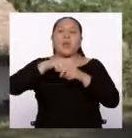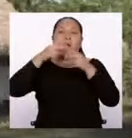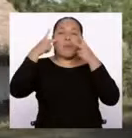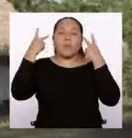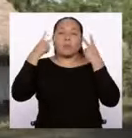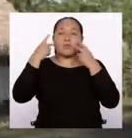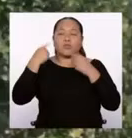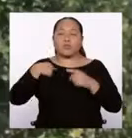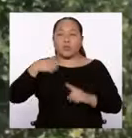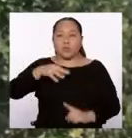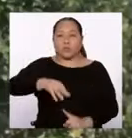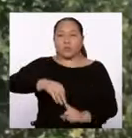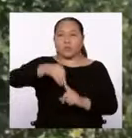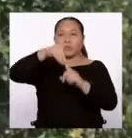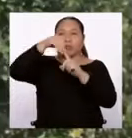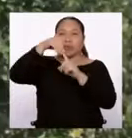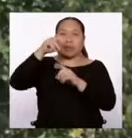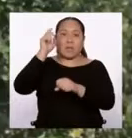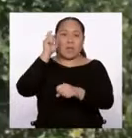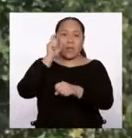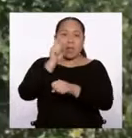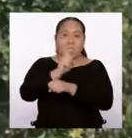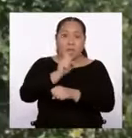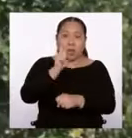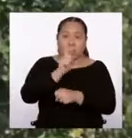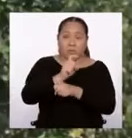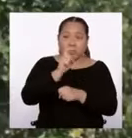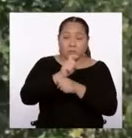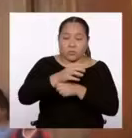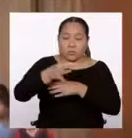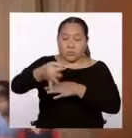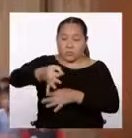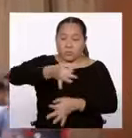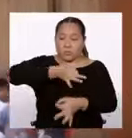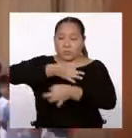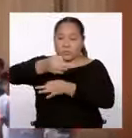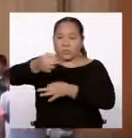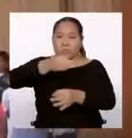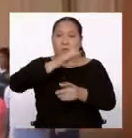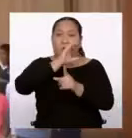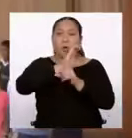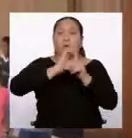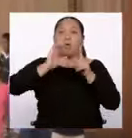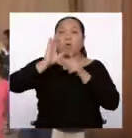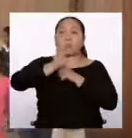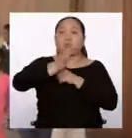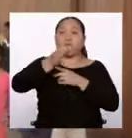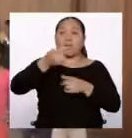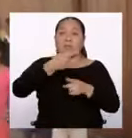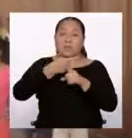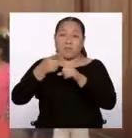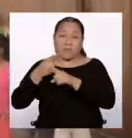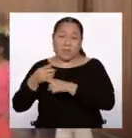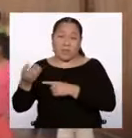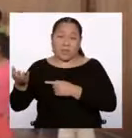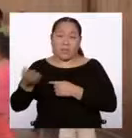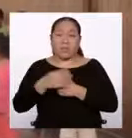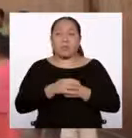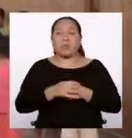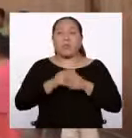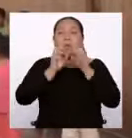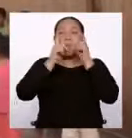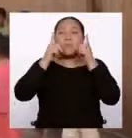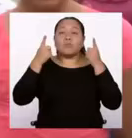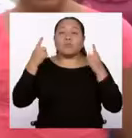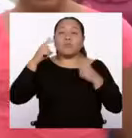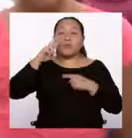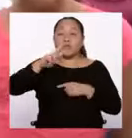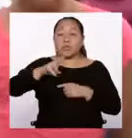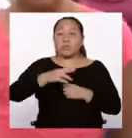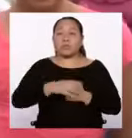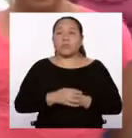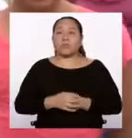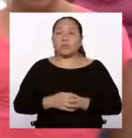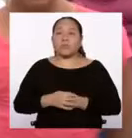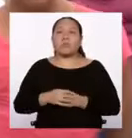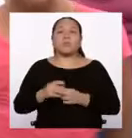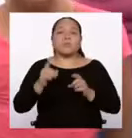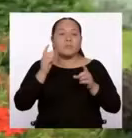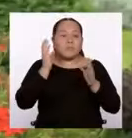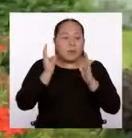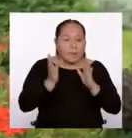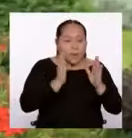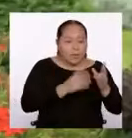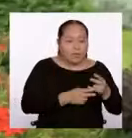especialista de educación de la dirección intercultural bilingüe, especialista en la elaboración de materiales en lenguas